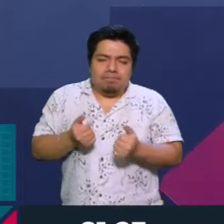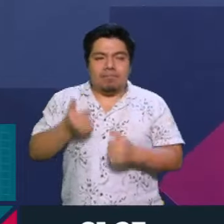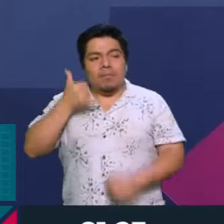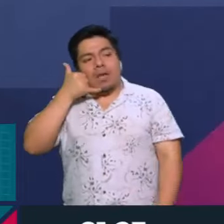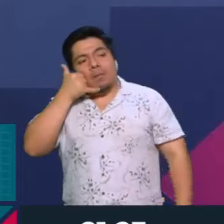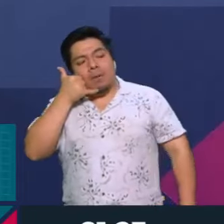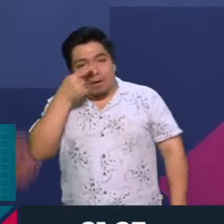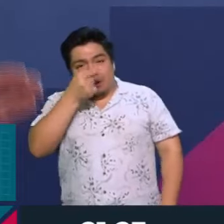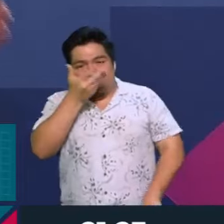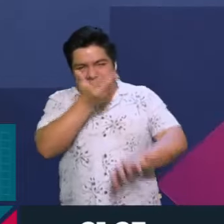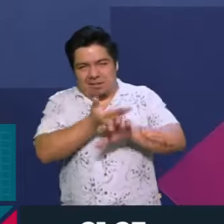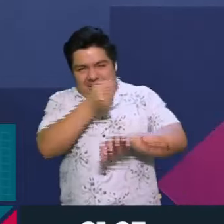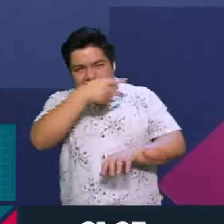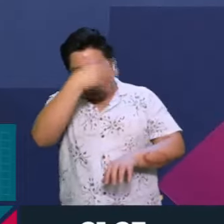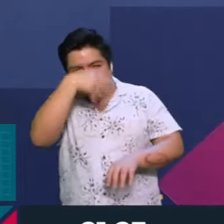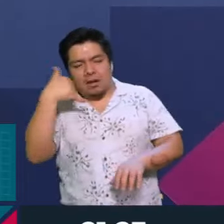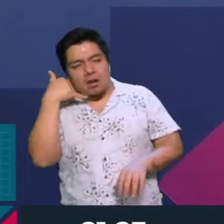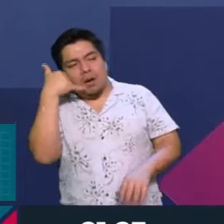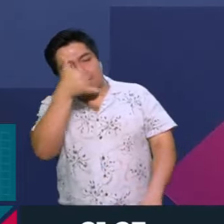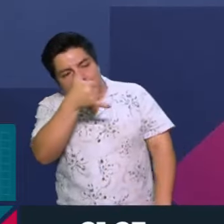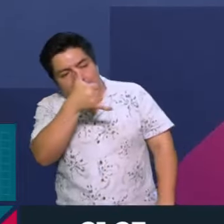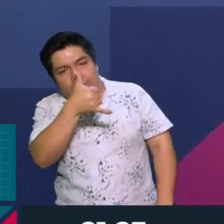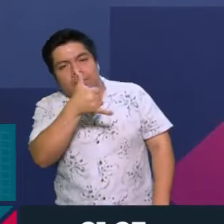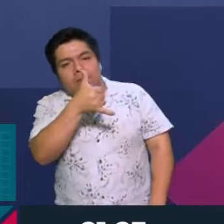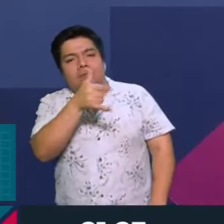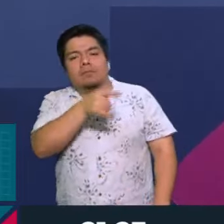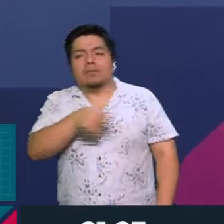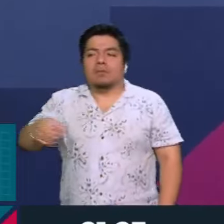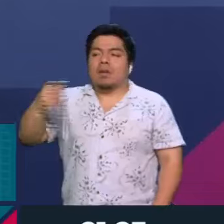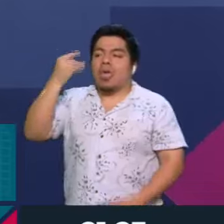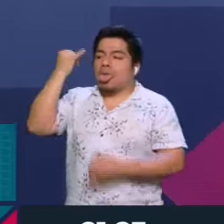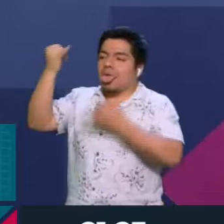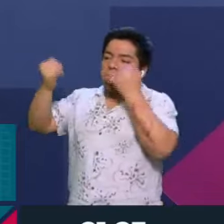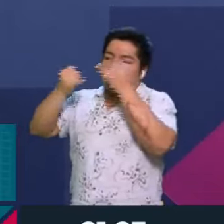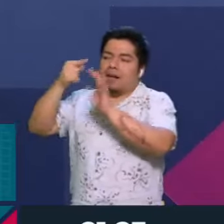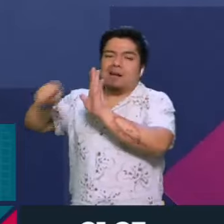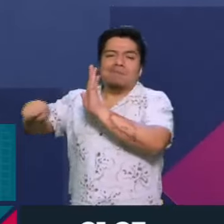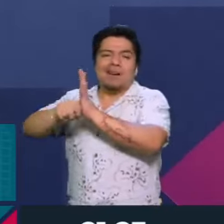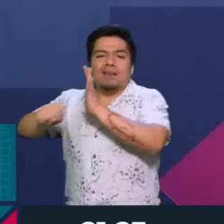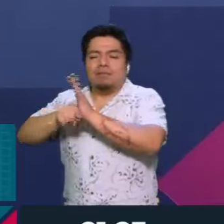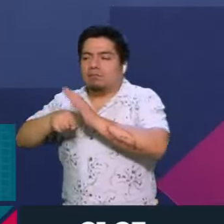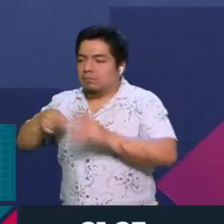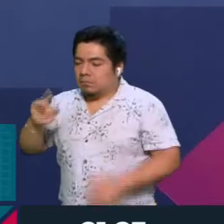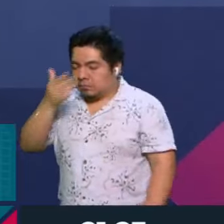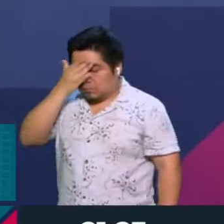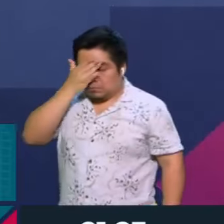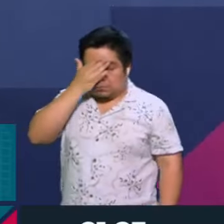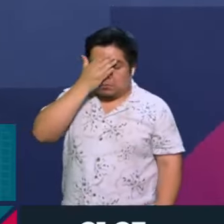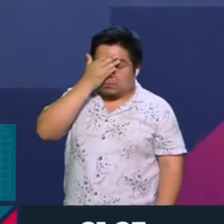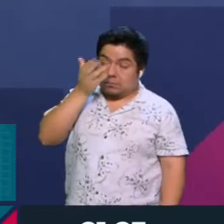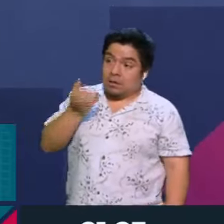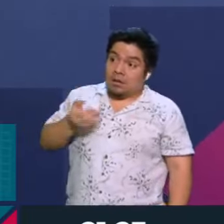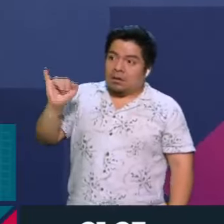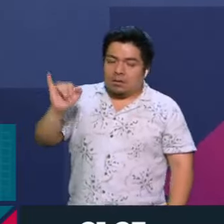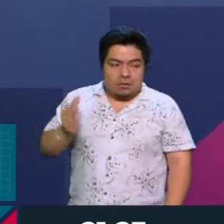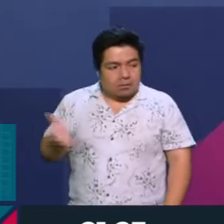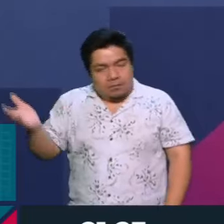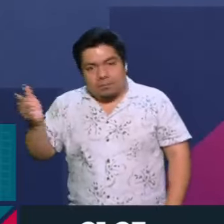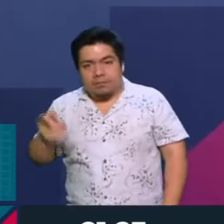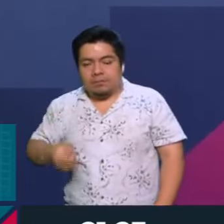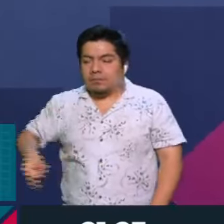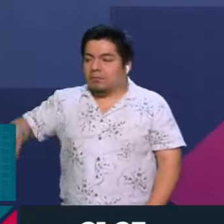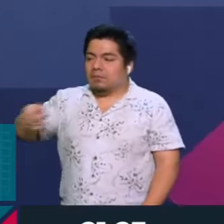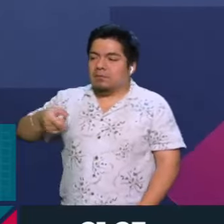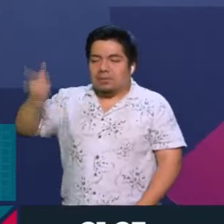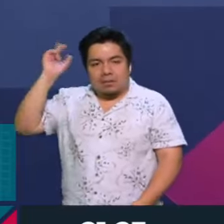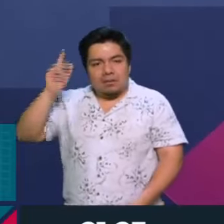llamada. Porque esto baja totalmente la especulación, los absurdos, y lo voy a decir con sus palabras, de los 20